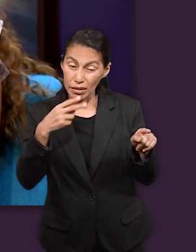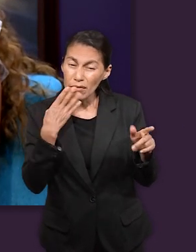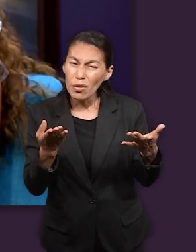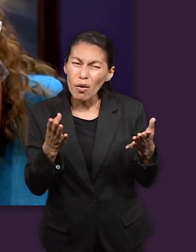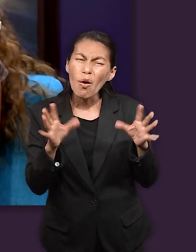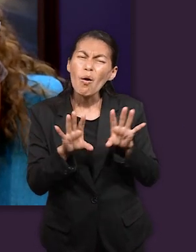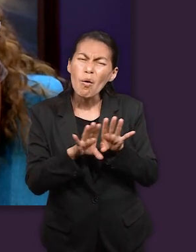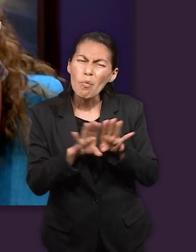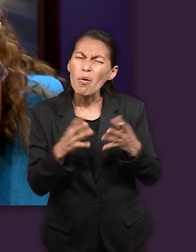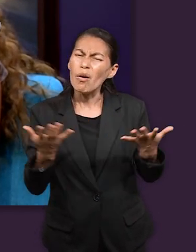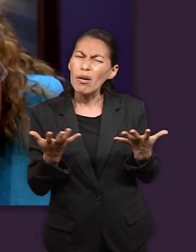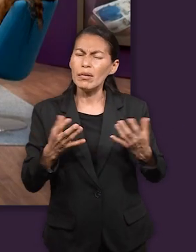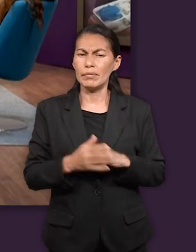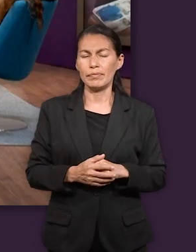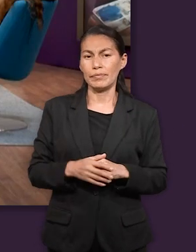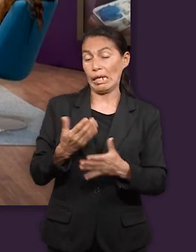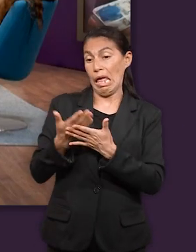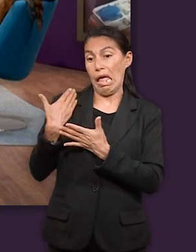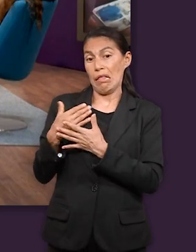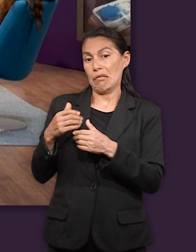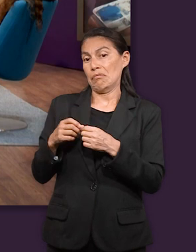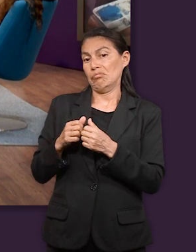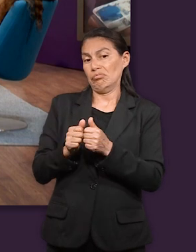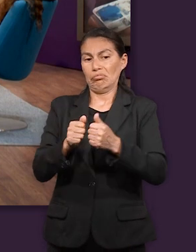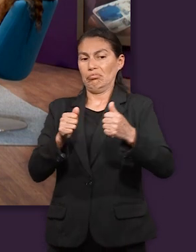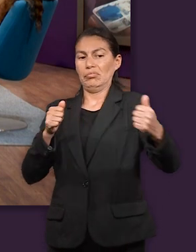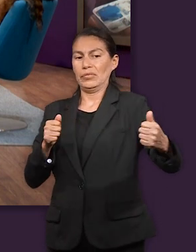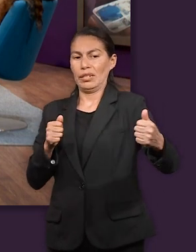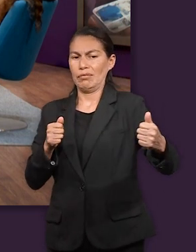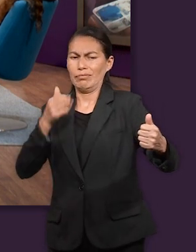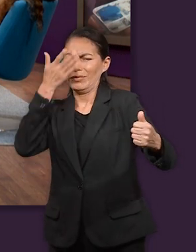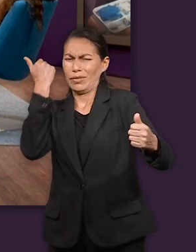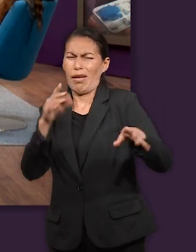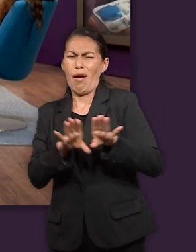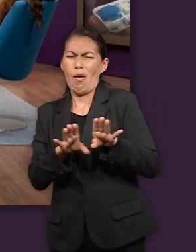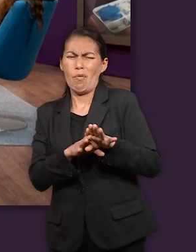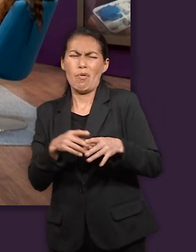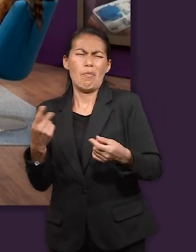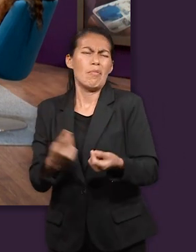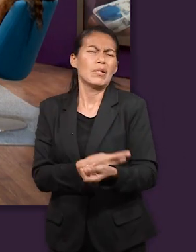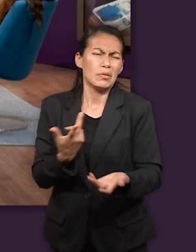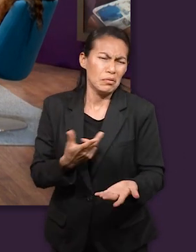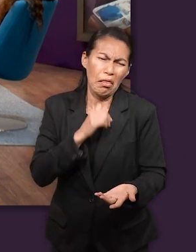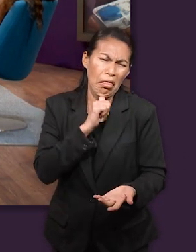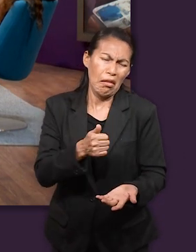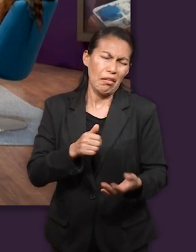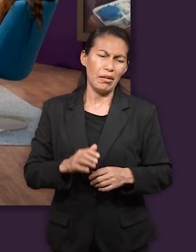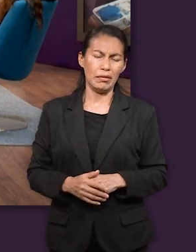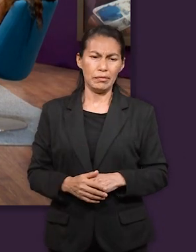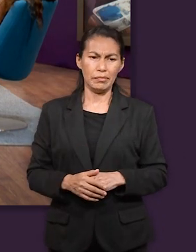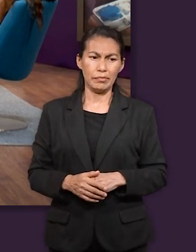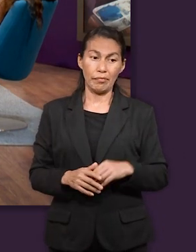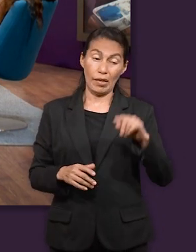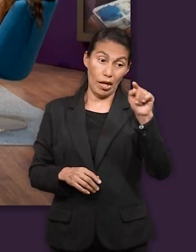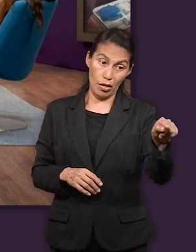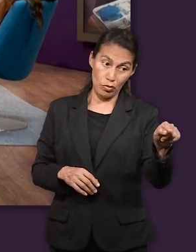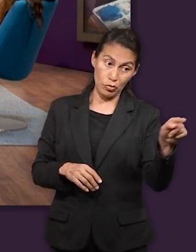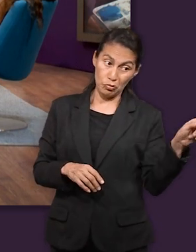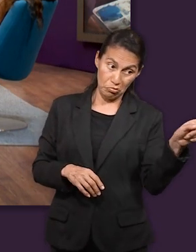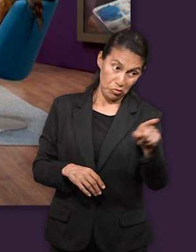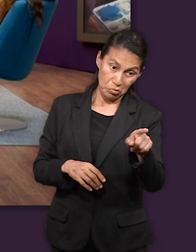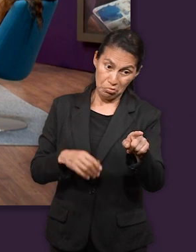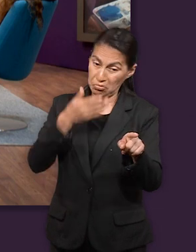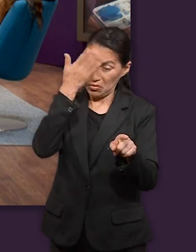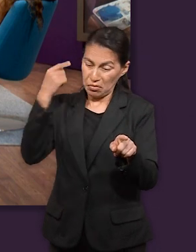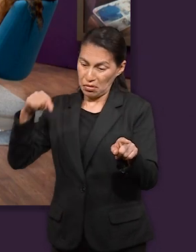que podemos ver José pues había estado fuera de la vida desconectado pues no había manera de saber qué había pasado con